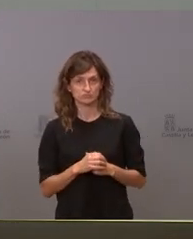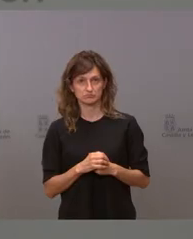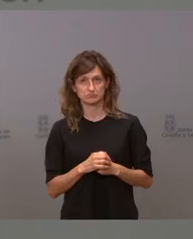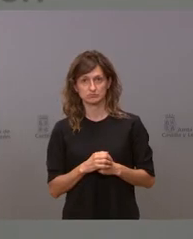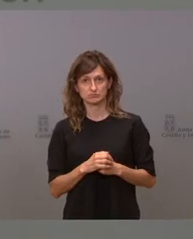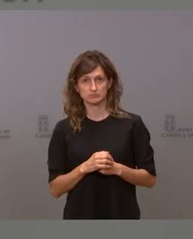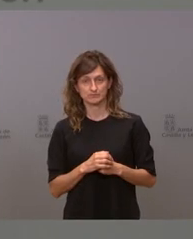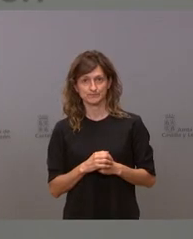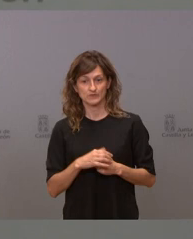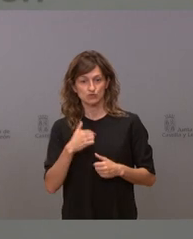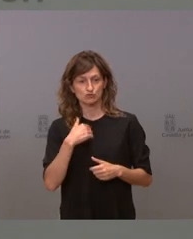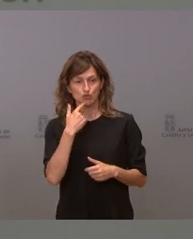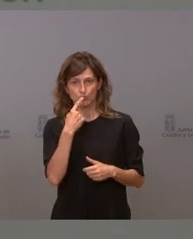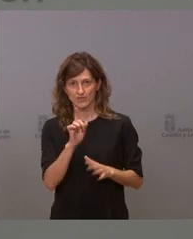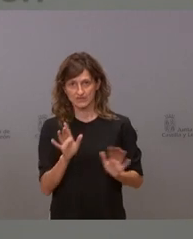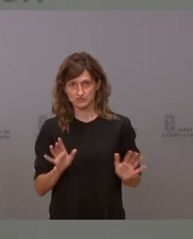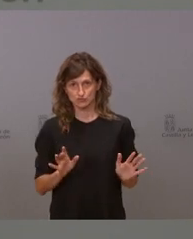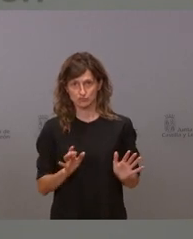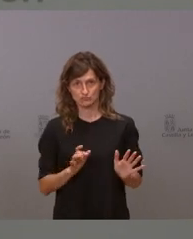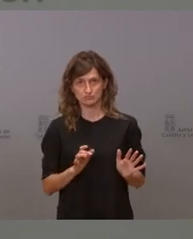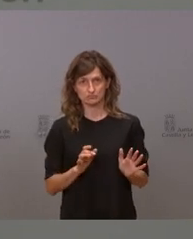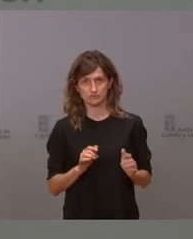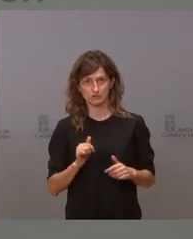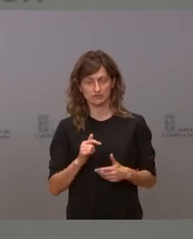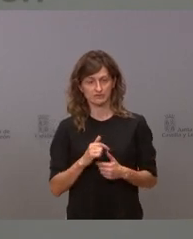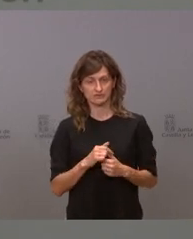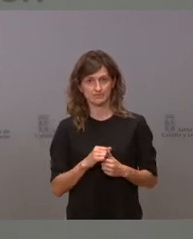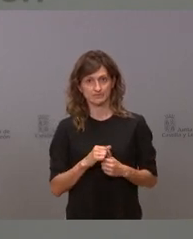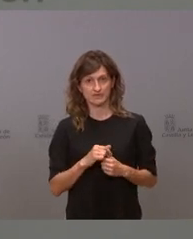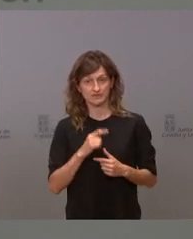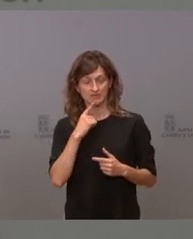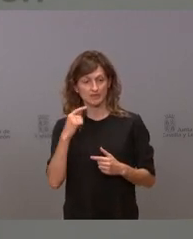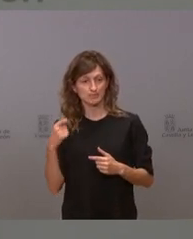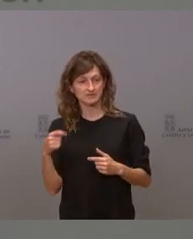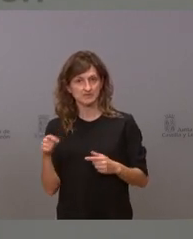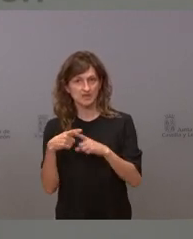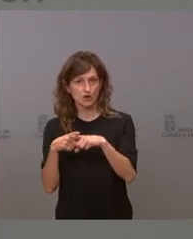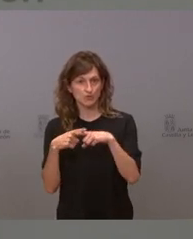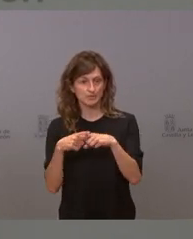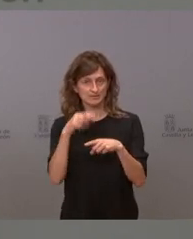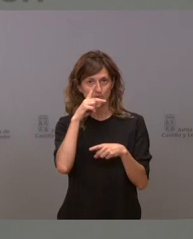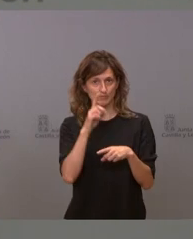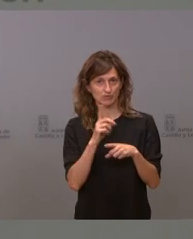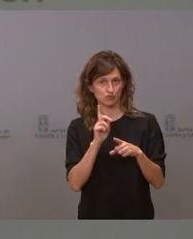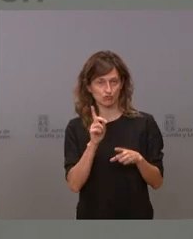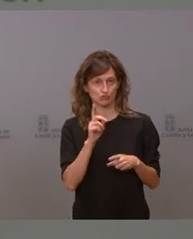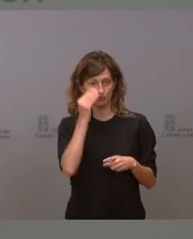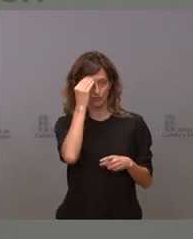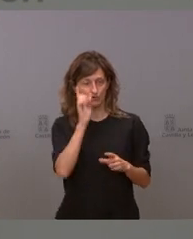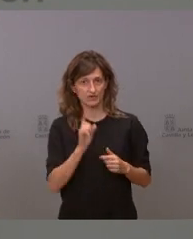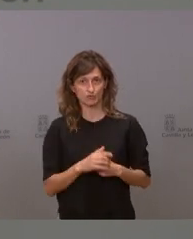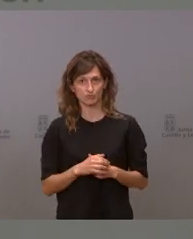en ningún momento he dicho yo porque sería falso que el presidente no comparta nuestra preocupación no lo creo